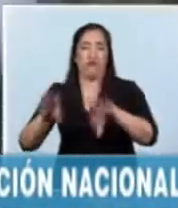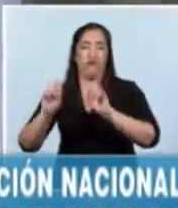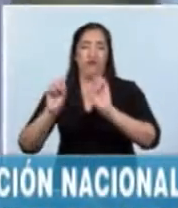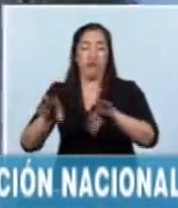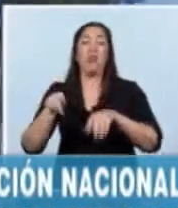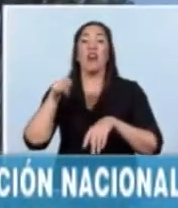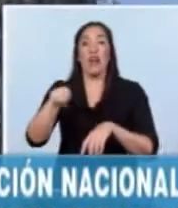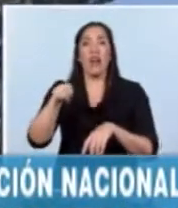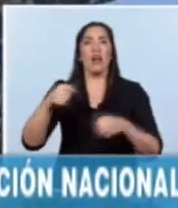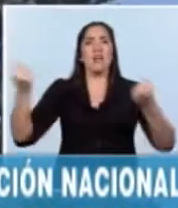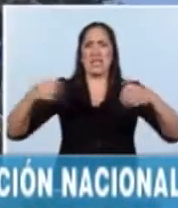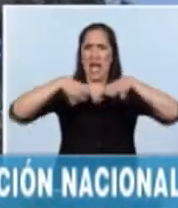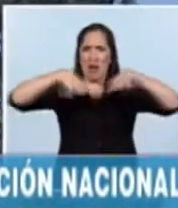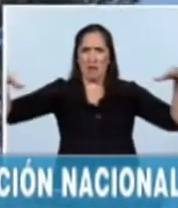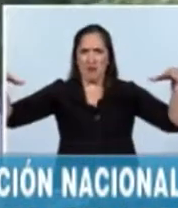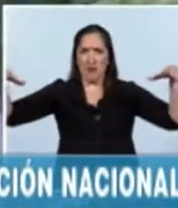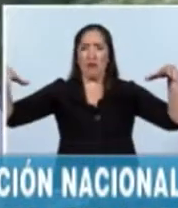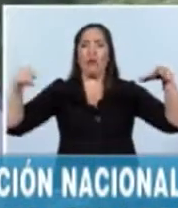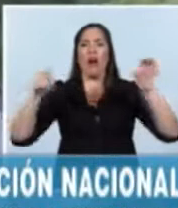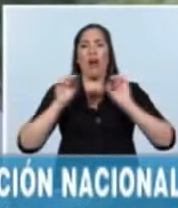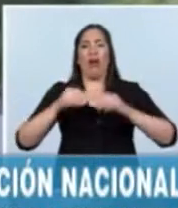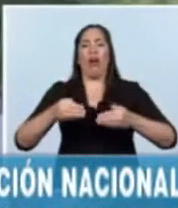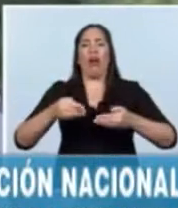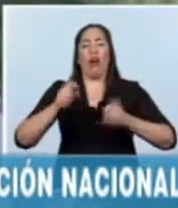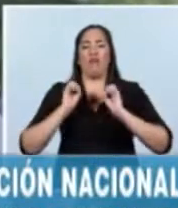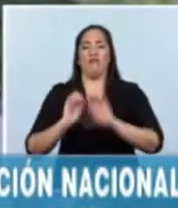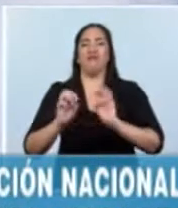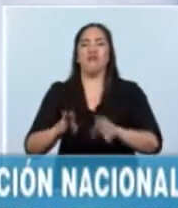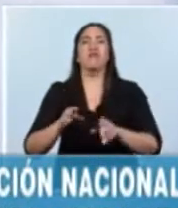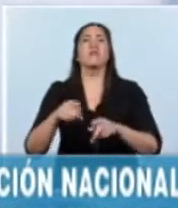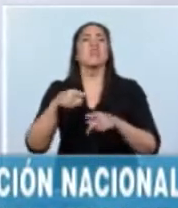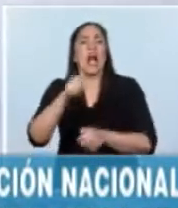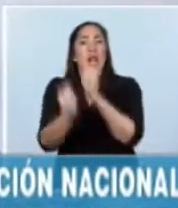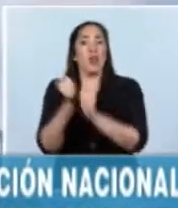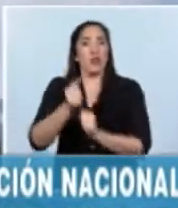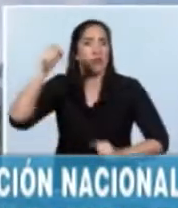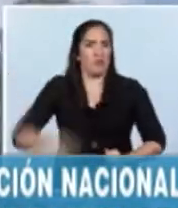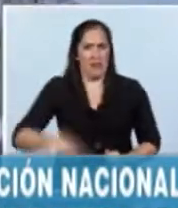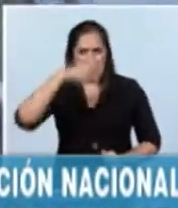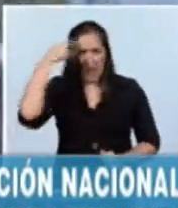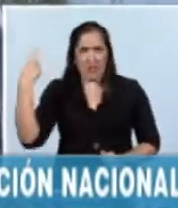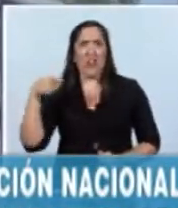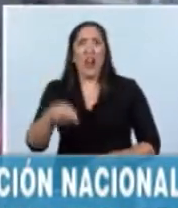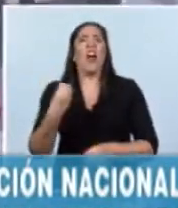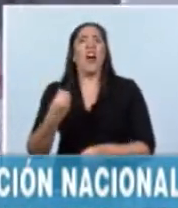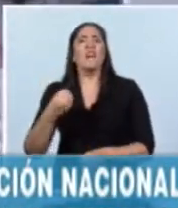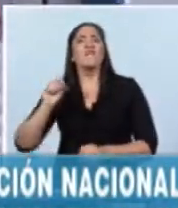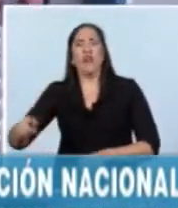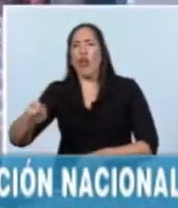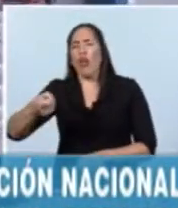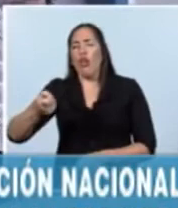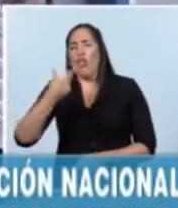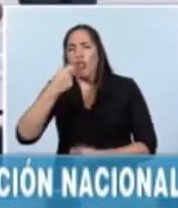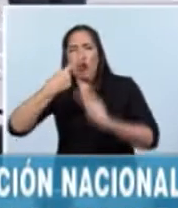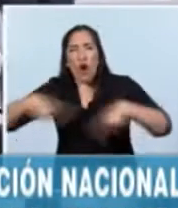móviles en camiones de industria nacional en donde hay una capacidad para destruir droga, para cremar